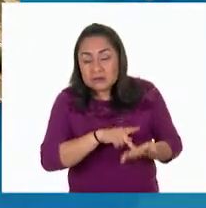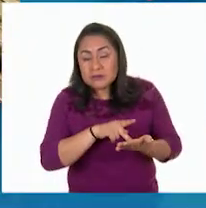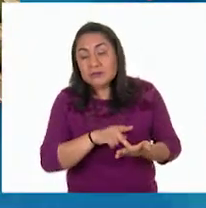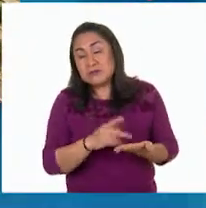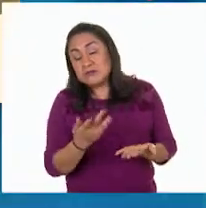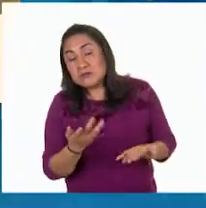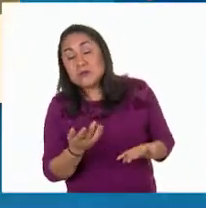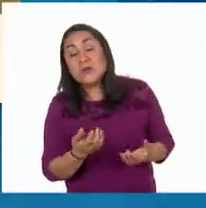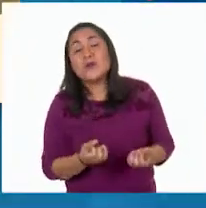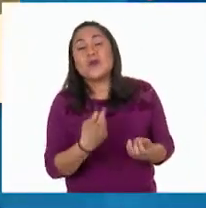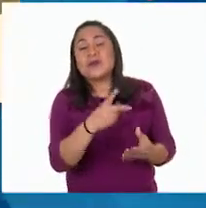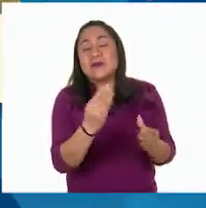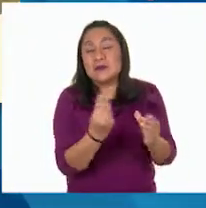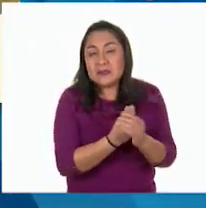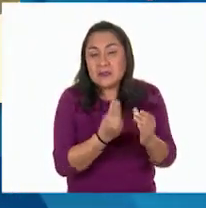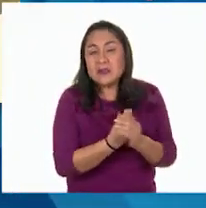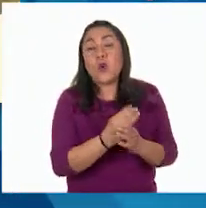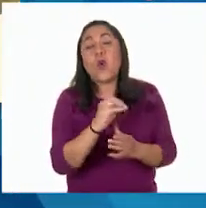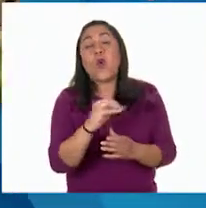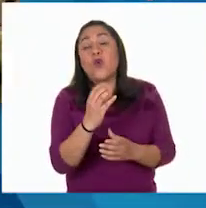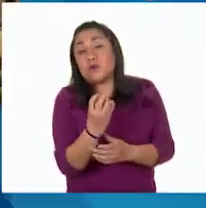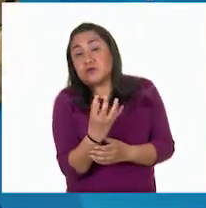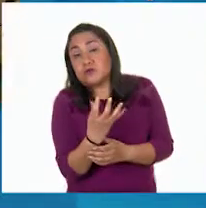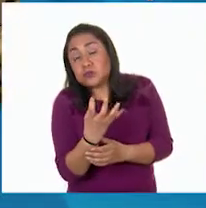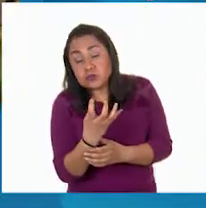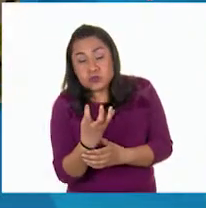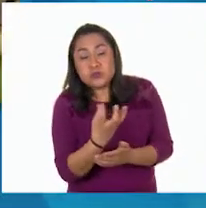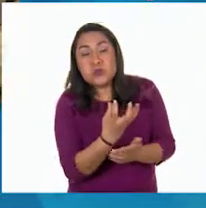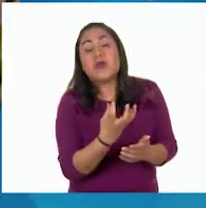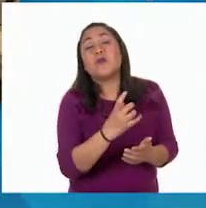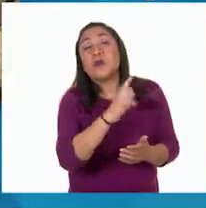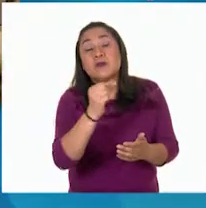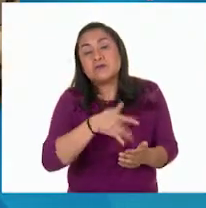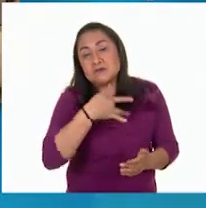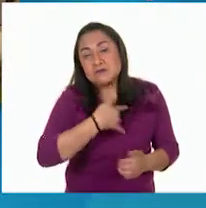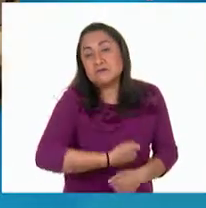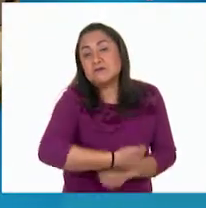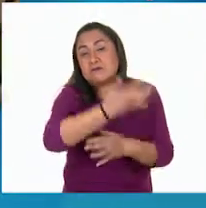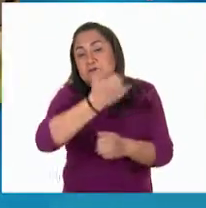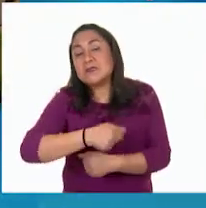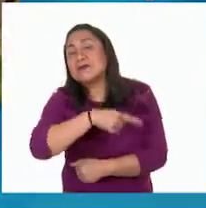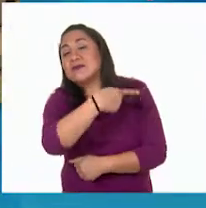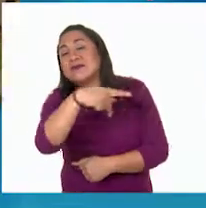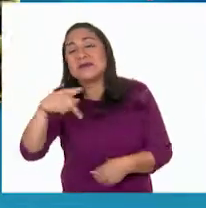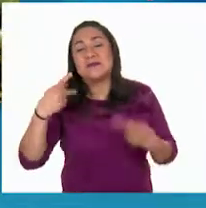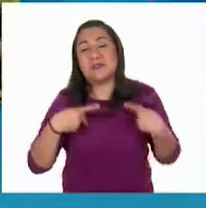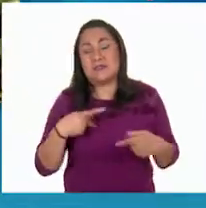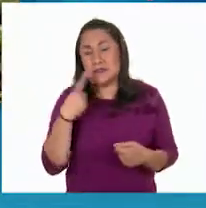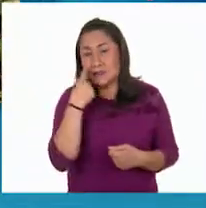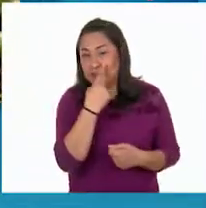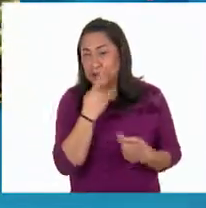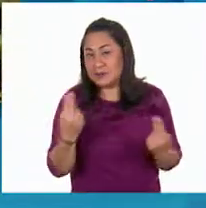el rango o el tamaño de la fruta, así mismo va el destino que los clientes están solicitando.